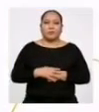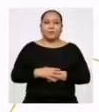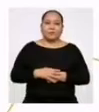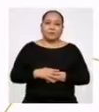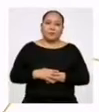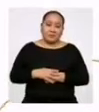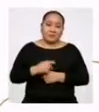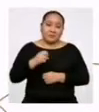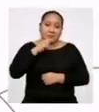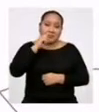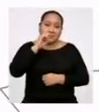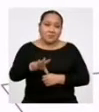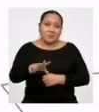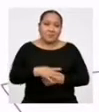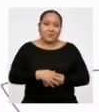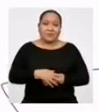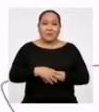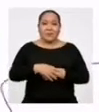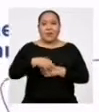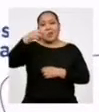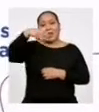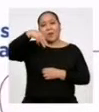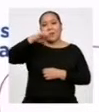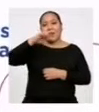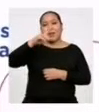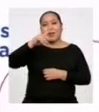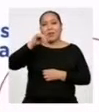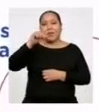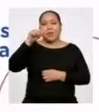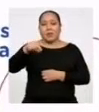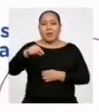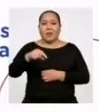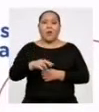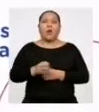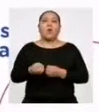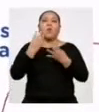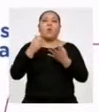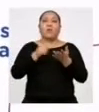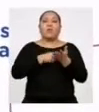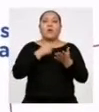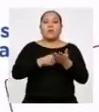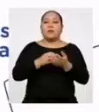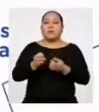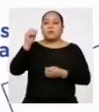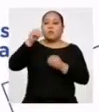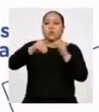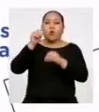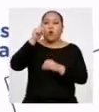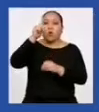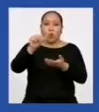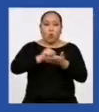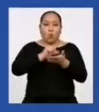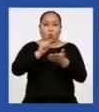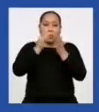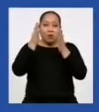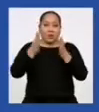Podemos concluir que la media o promedio aritmético de reproducciones por artista es de 22